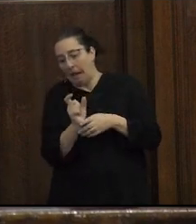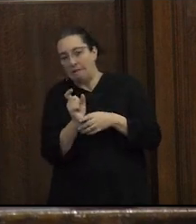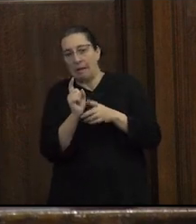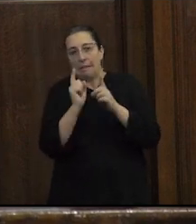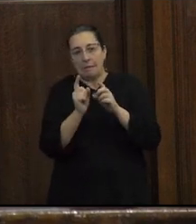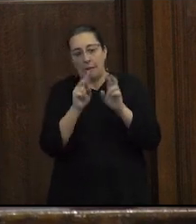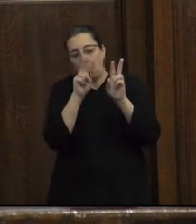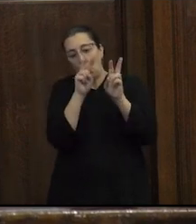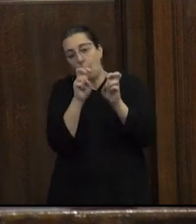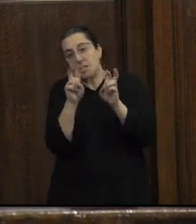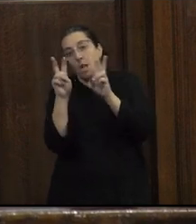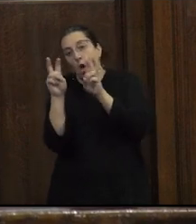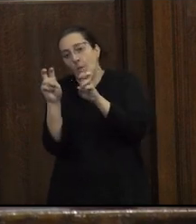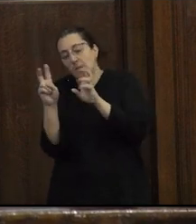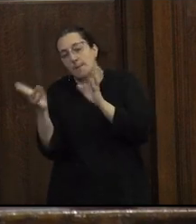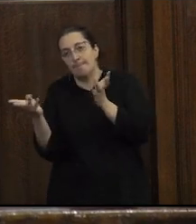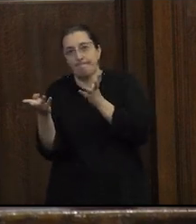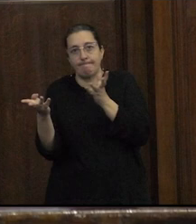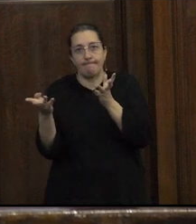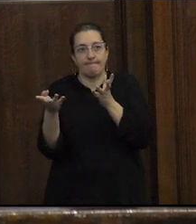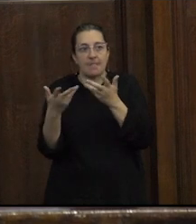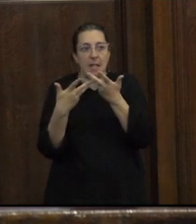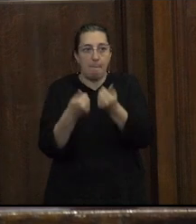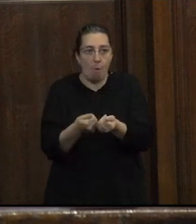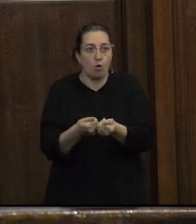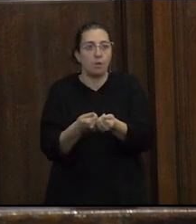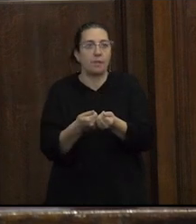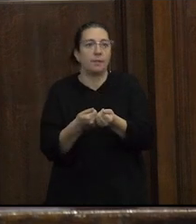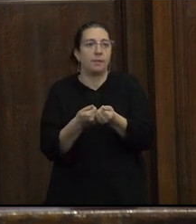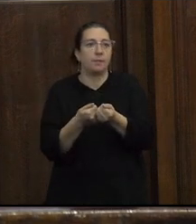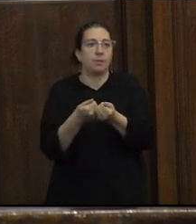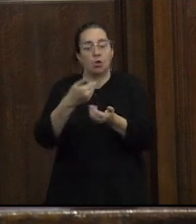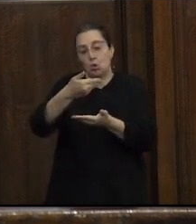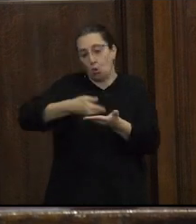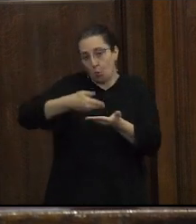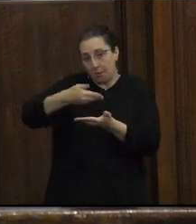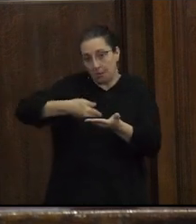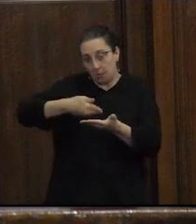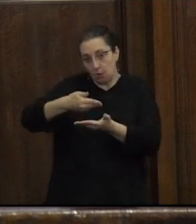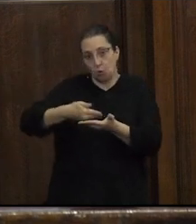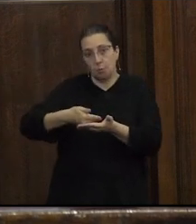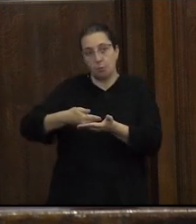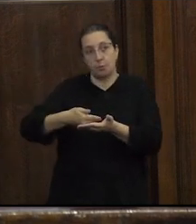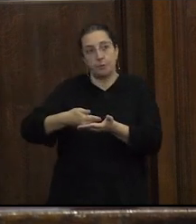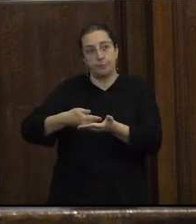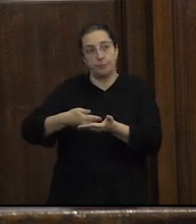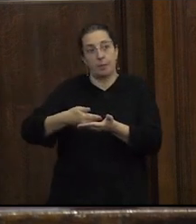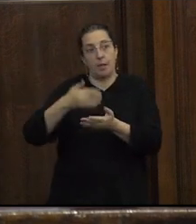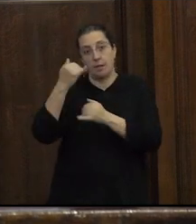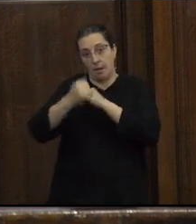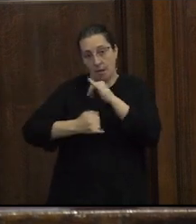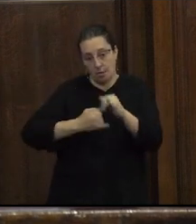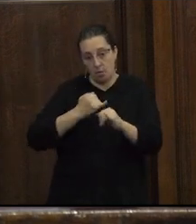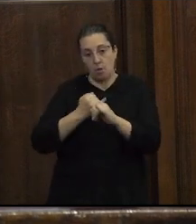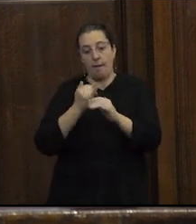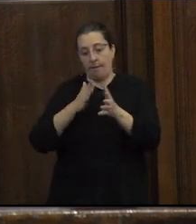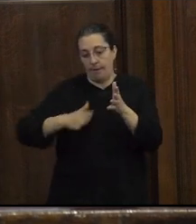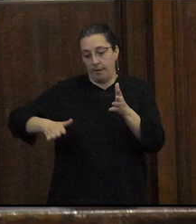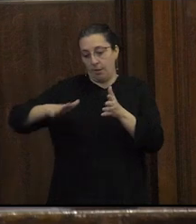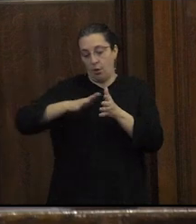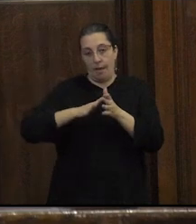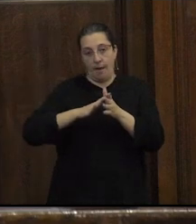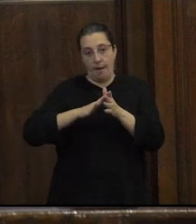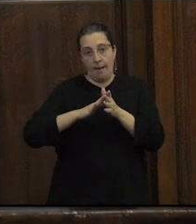use que aportan documentación a nivel internacional regional y